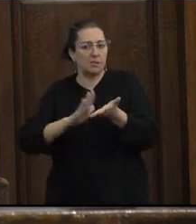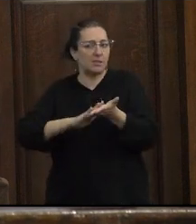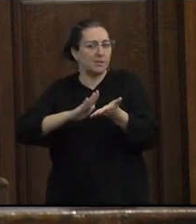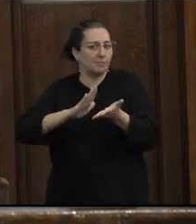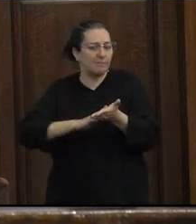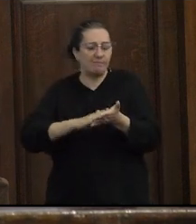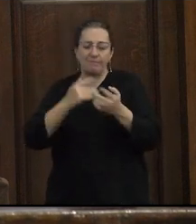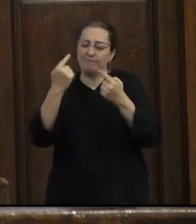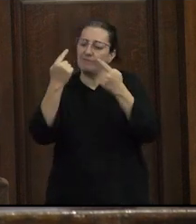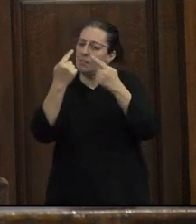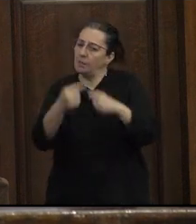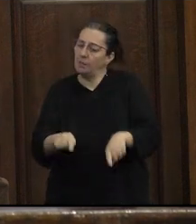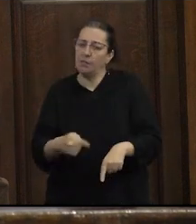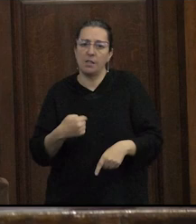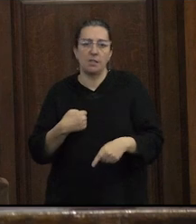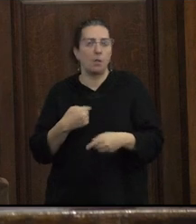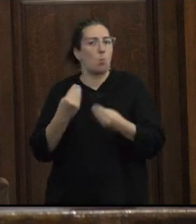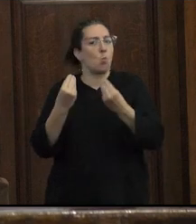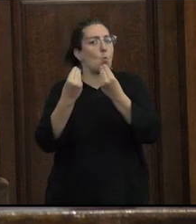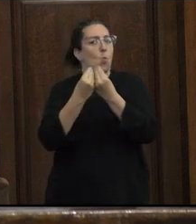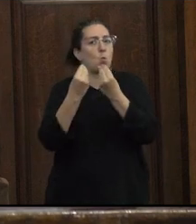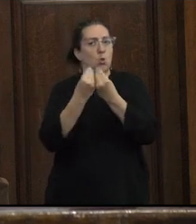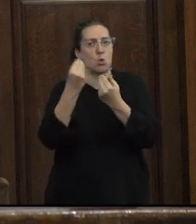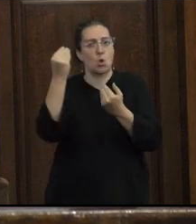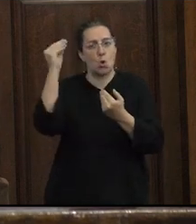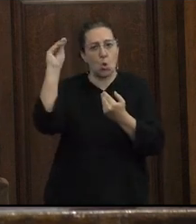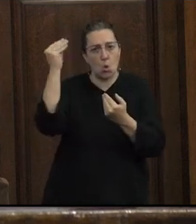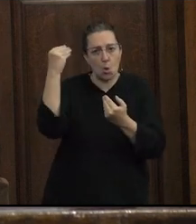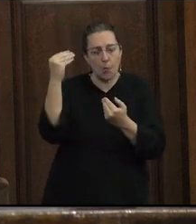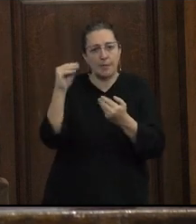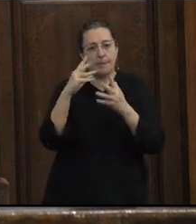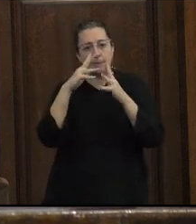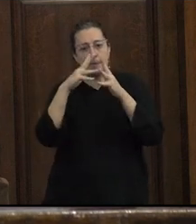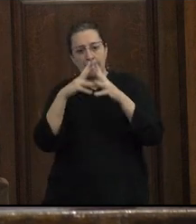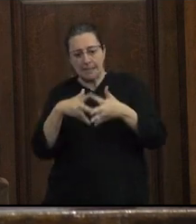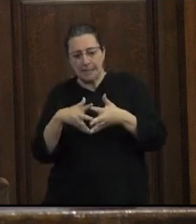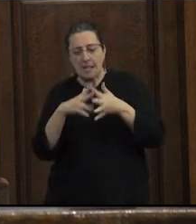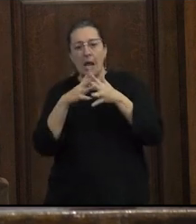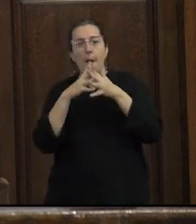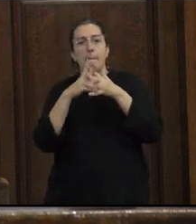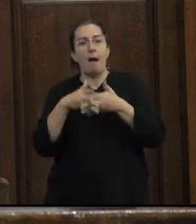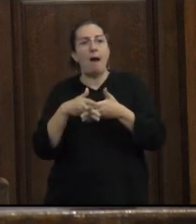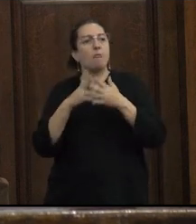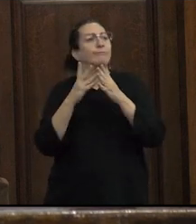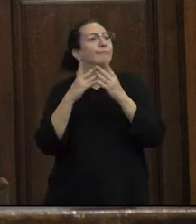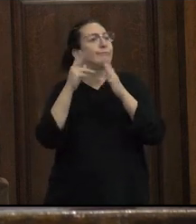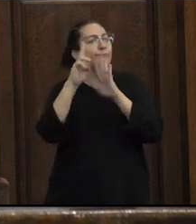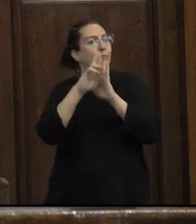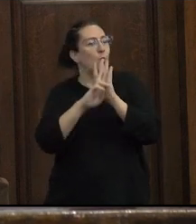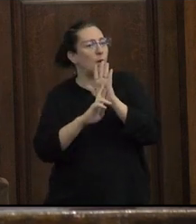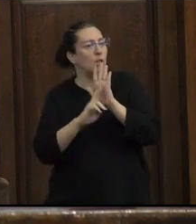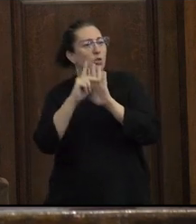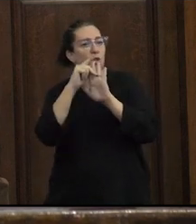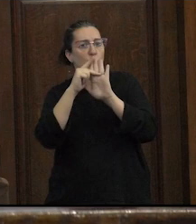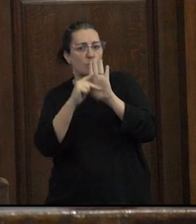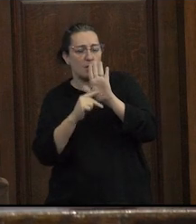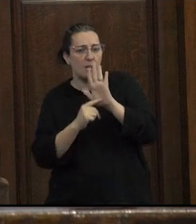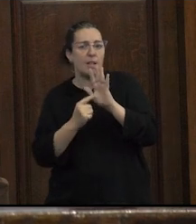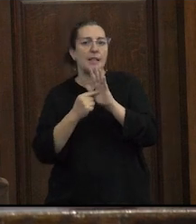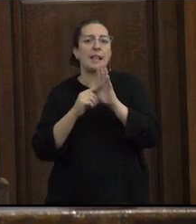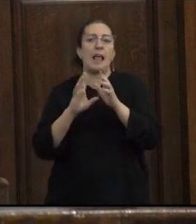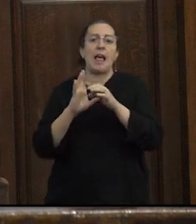diferentes en la realidad de una pluralidad de jóvenes y que se entrama con regulaciones provenientes de la gubernamentalidad